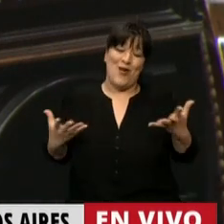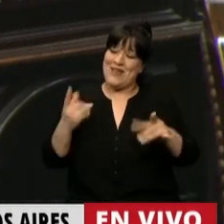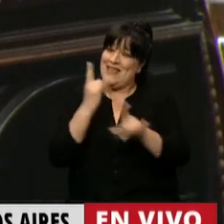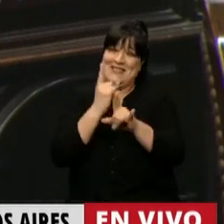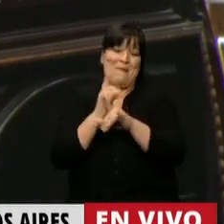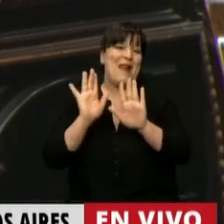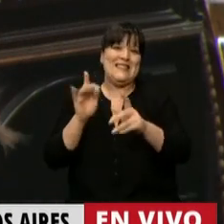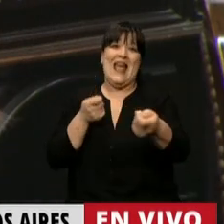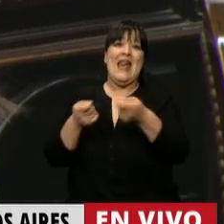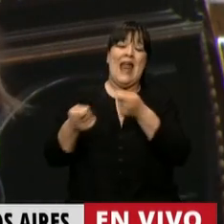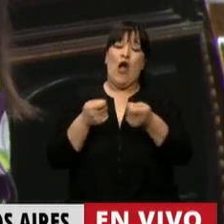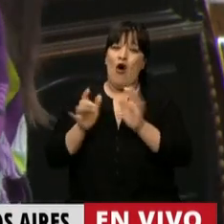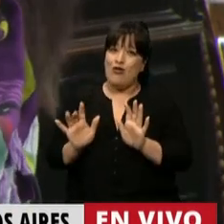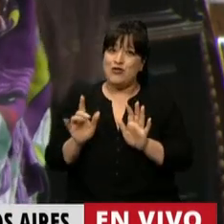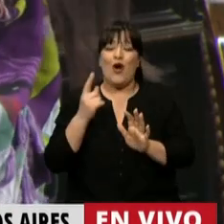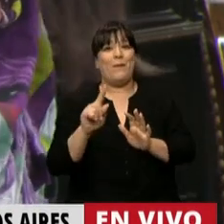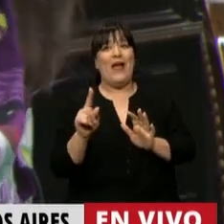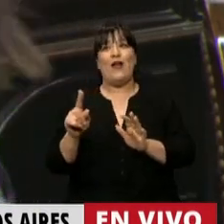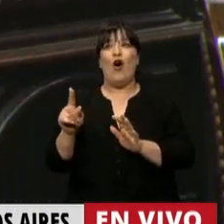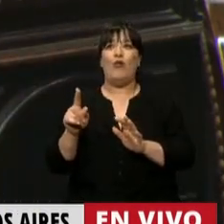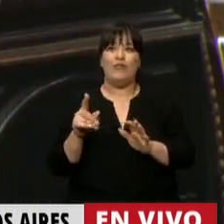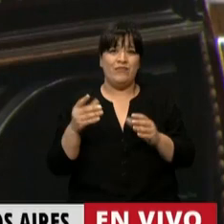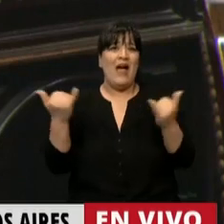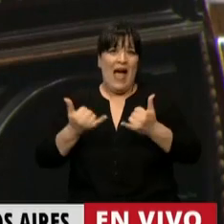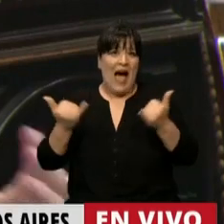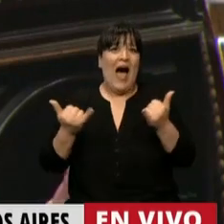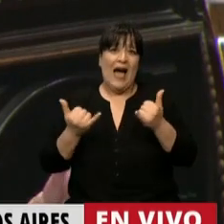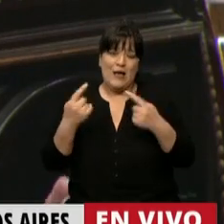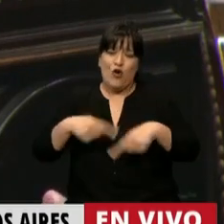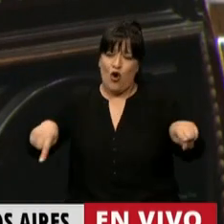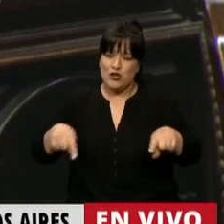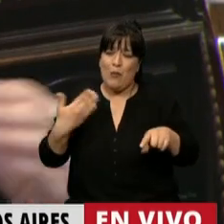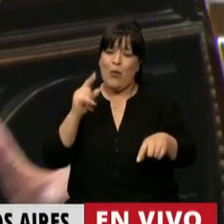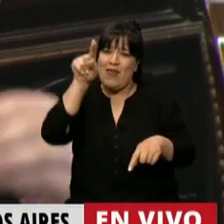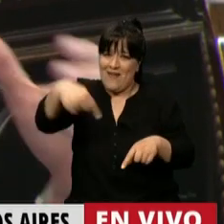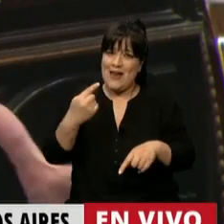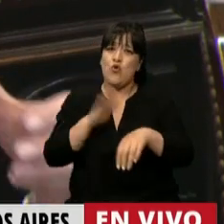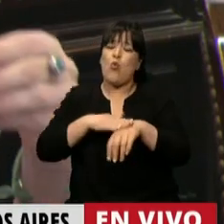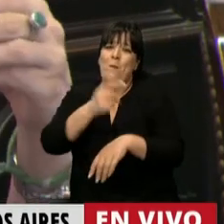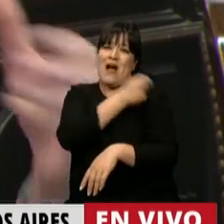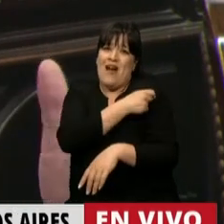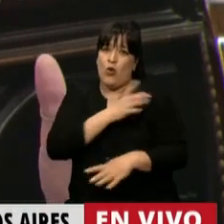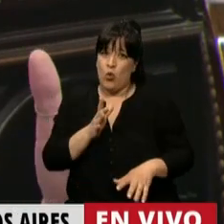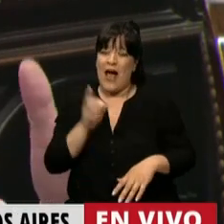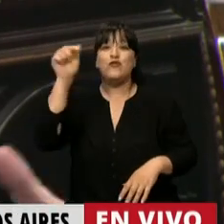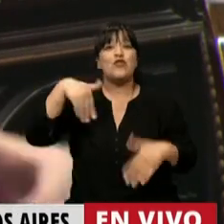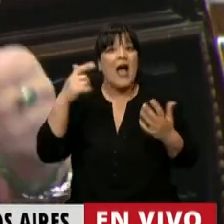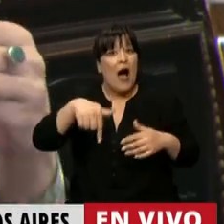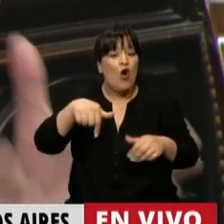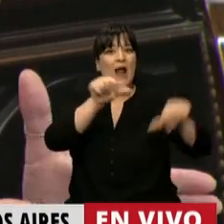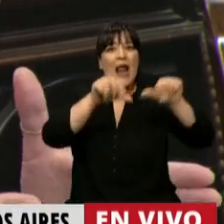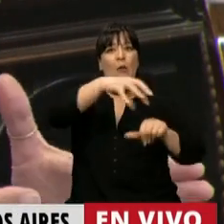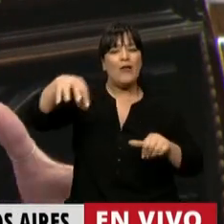obviamente, todos suponen que se están salteando un montón de variantes, entre ellas que están aprovechando los laboratorios